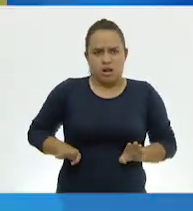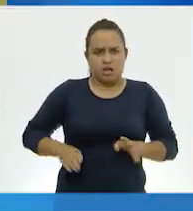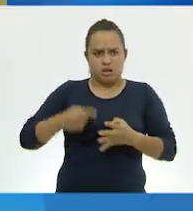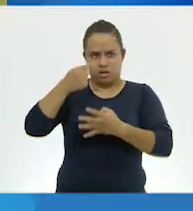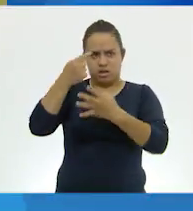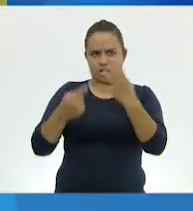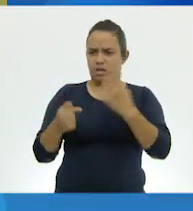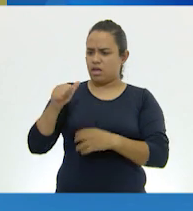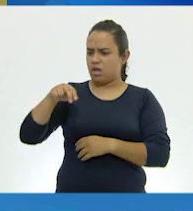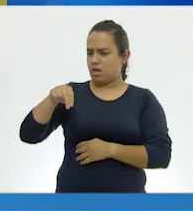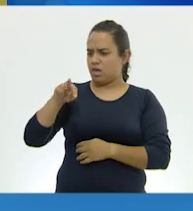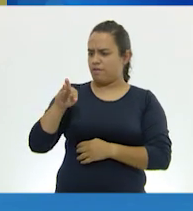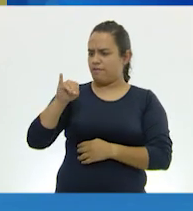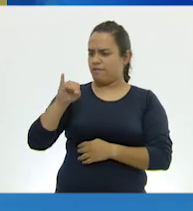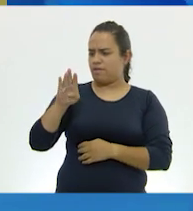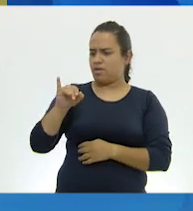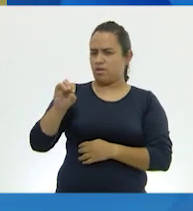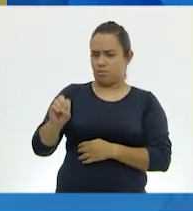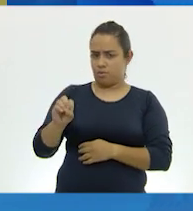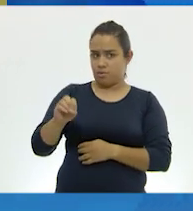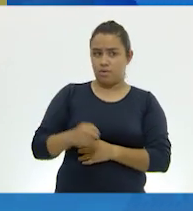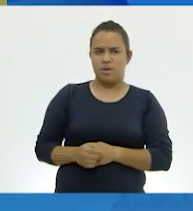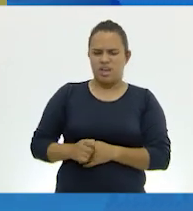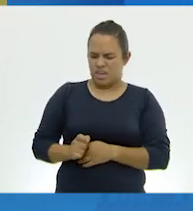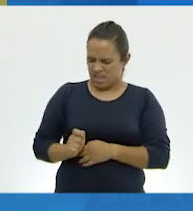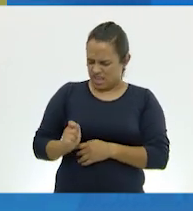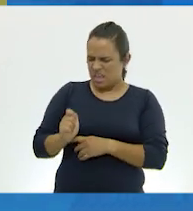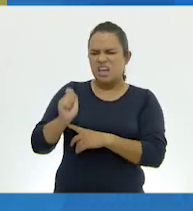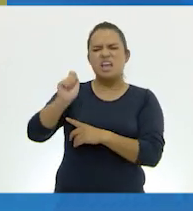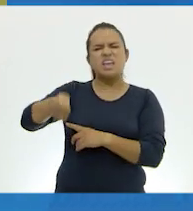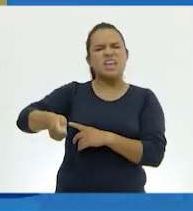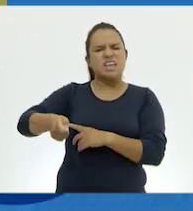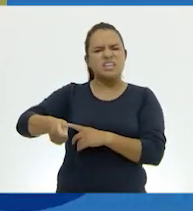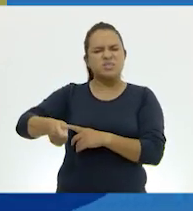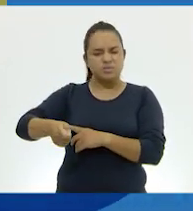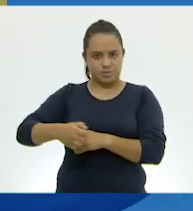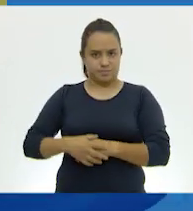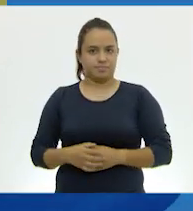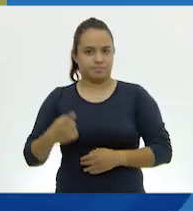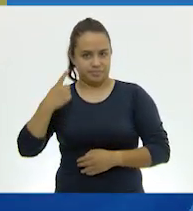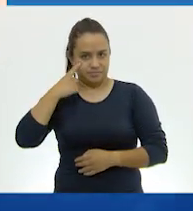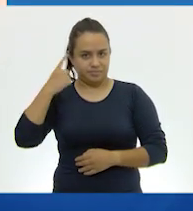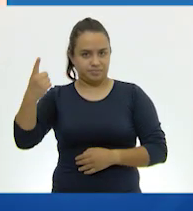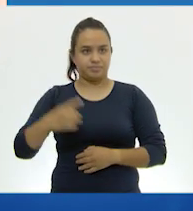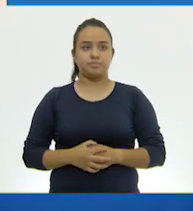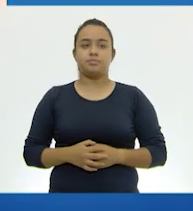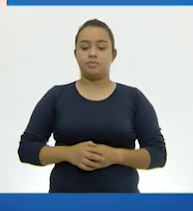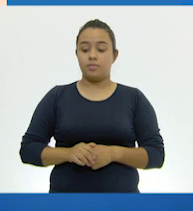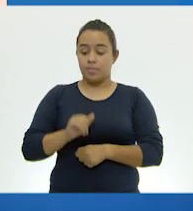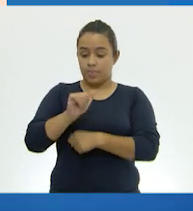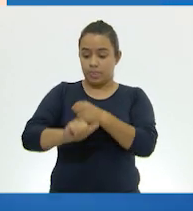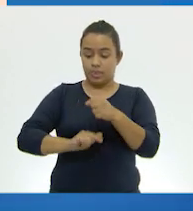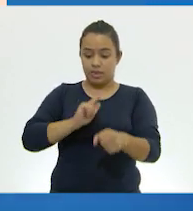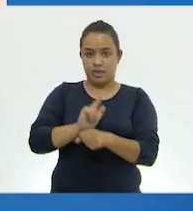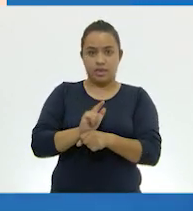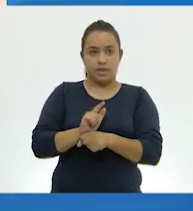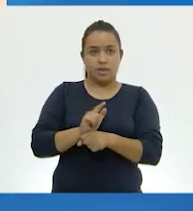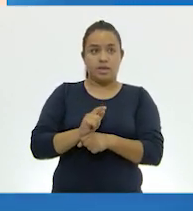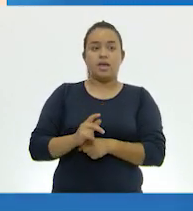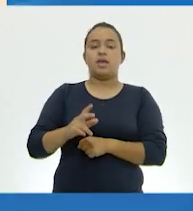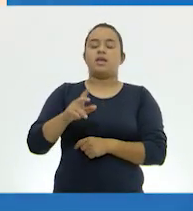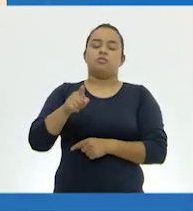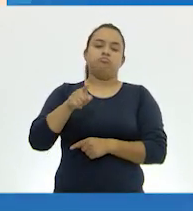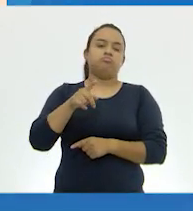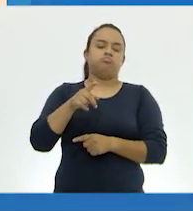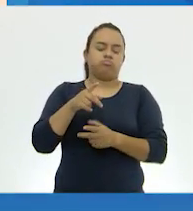tienen los anfibios? Para empezar, ¿qué son? ¿Qué son anfibios? Vamos a ver. Son animales vertebrados